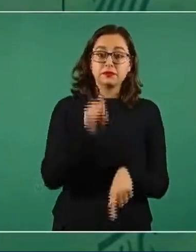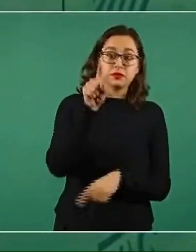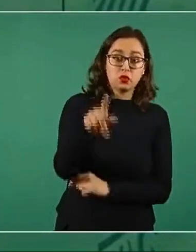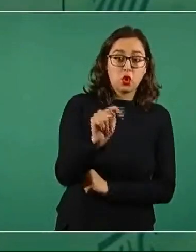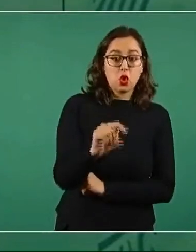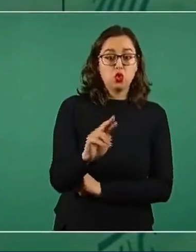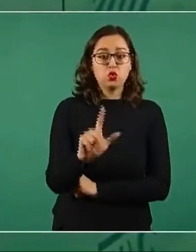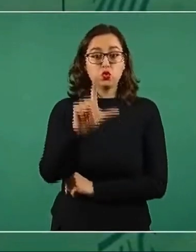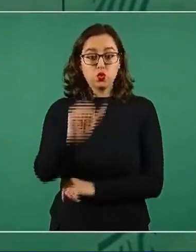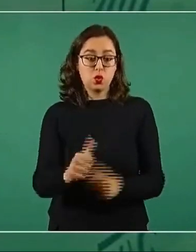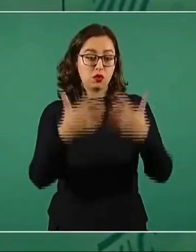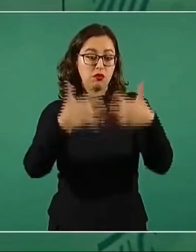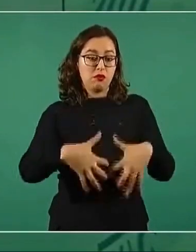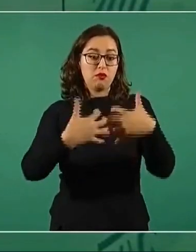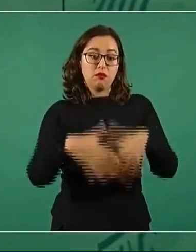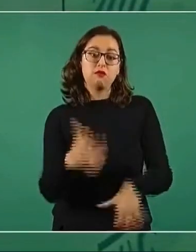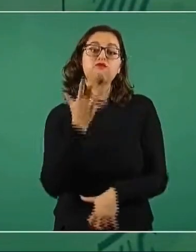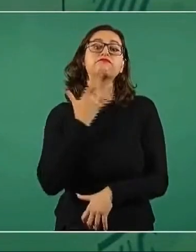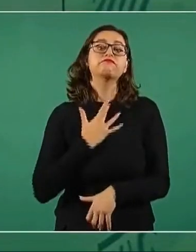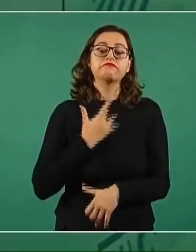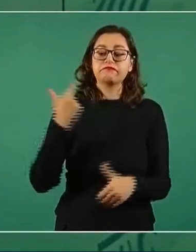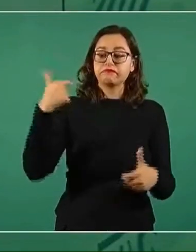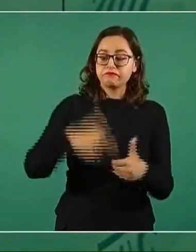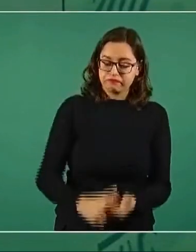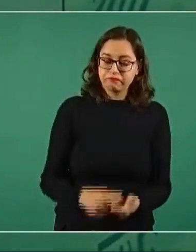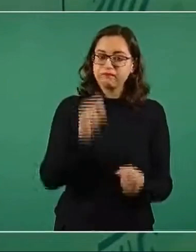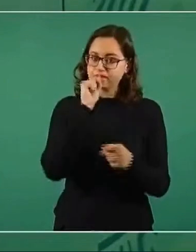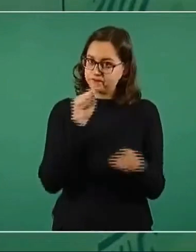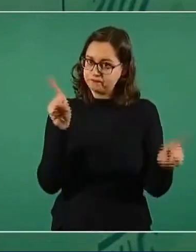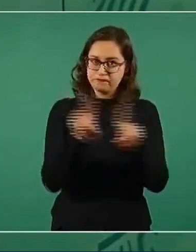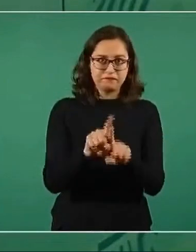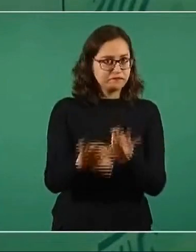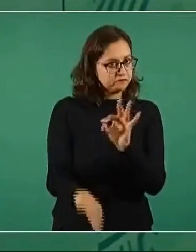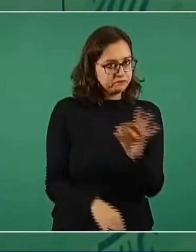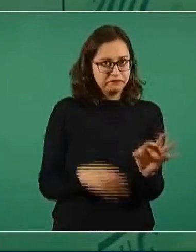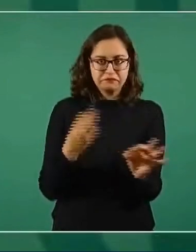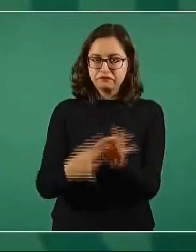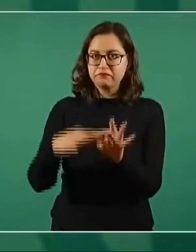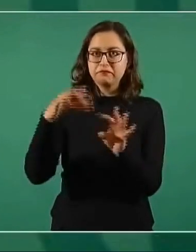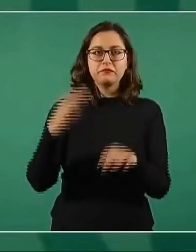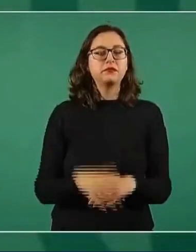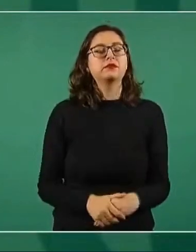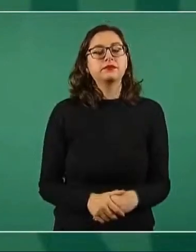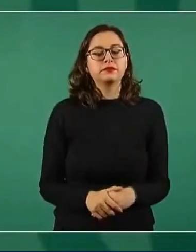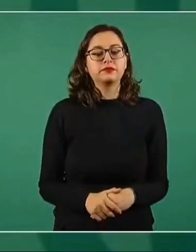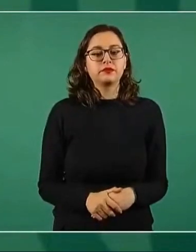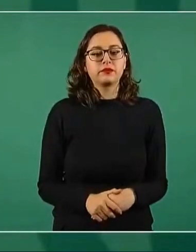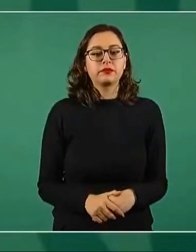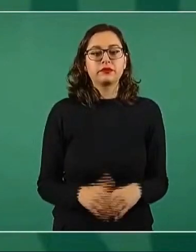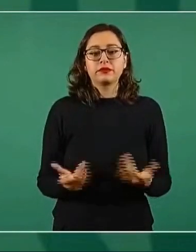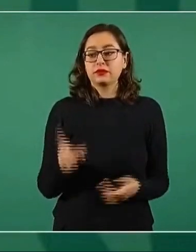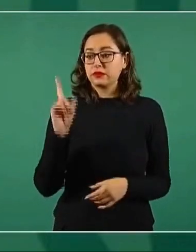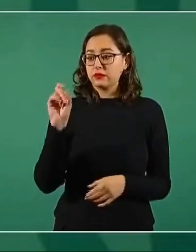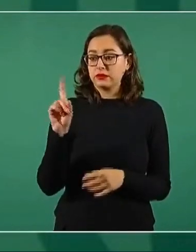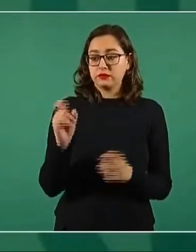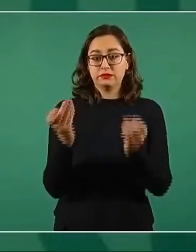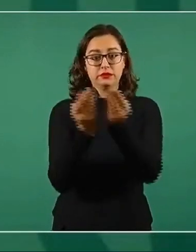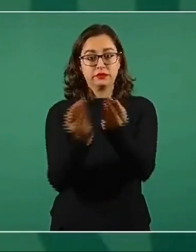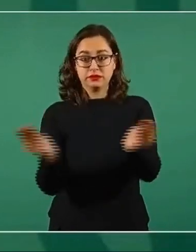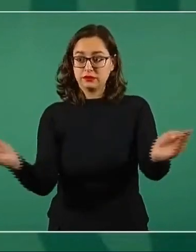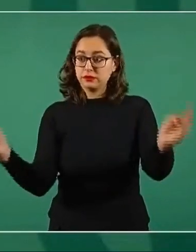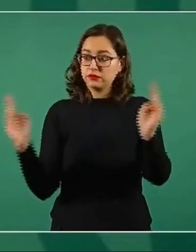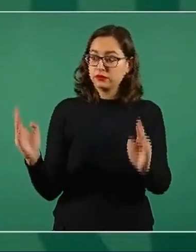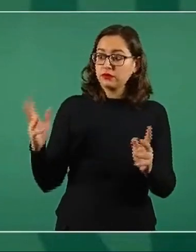terminar las presas que quedaron